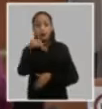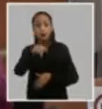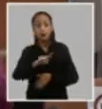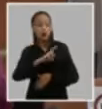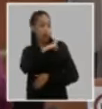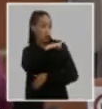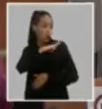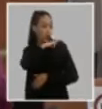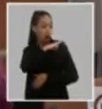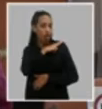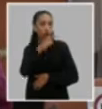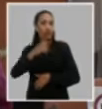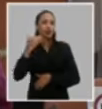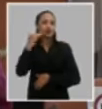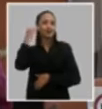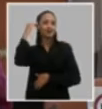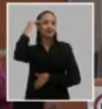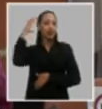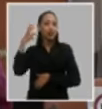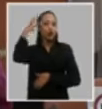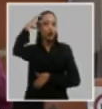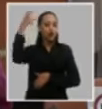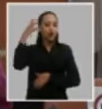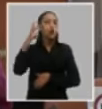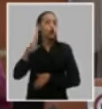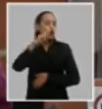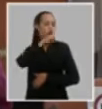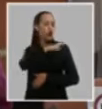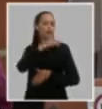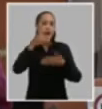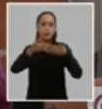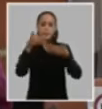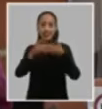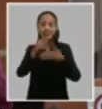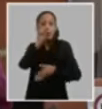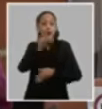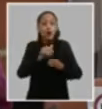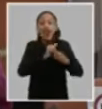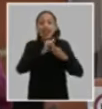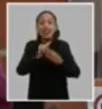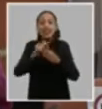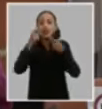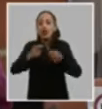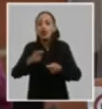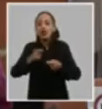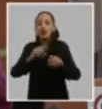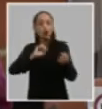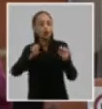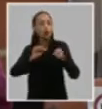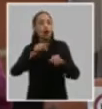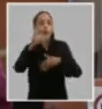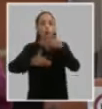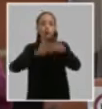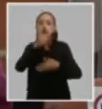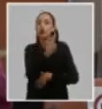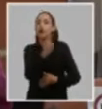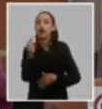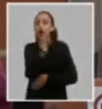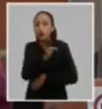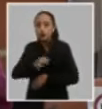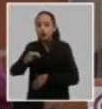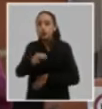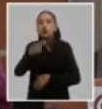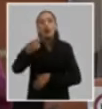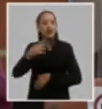en los cuadros del sistema de gobierno y empresarial que tienen que conducir todos estos procesos en cada uno de los municipios y en ese